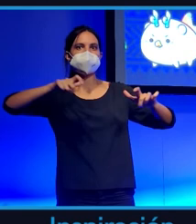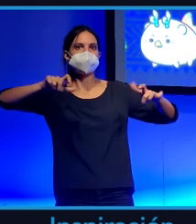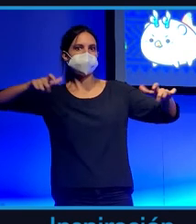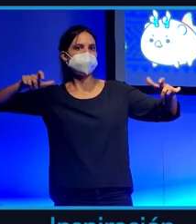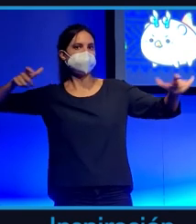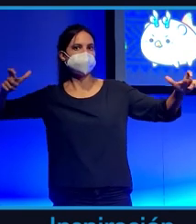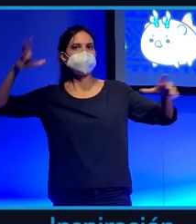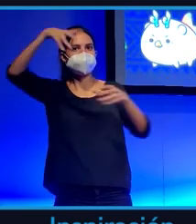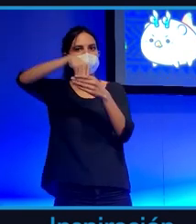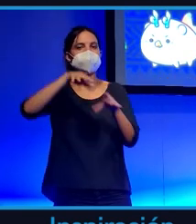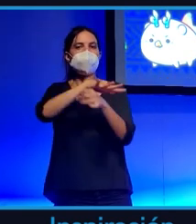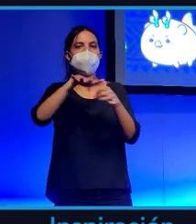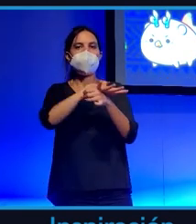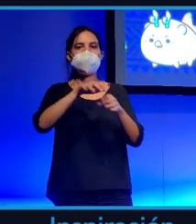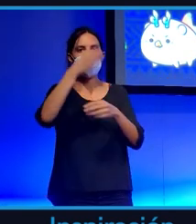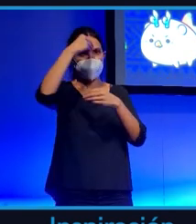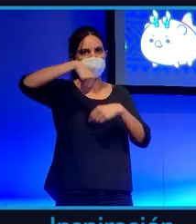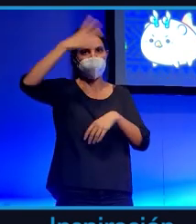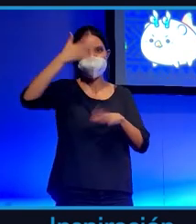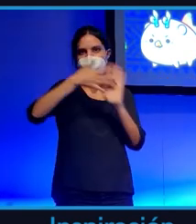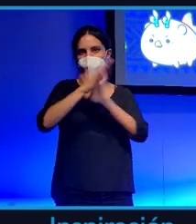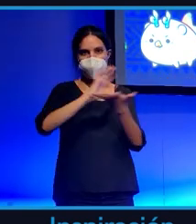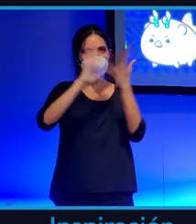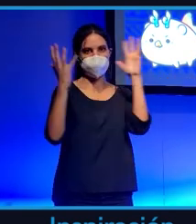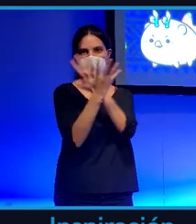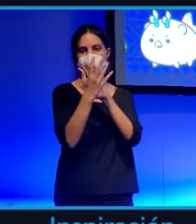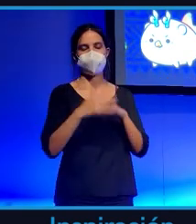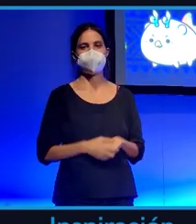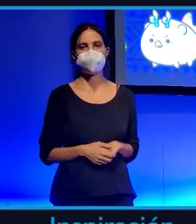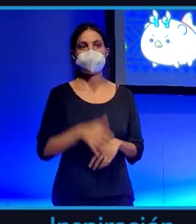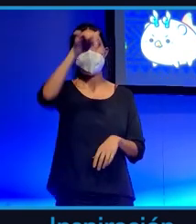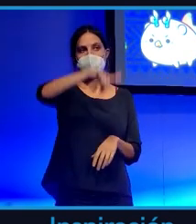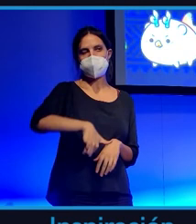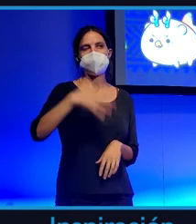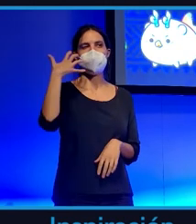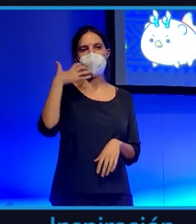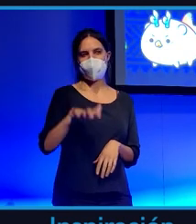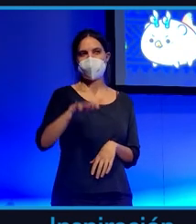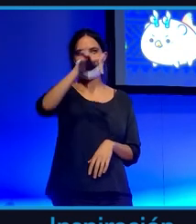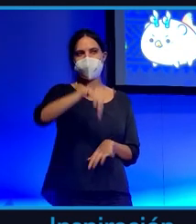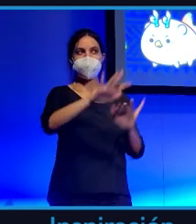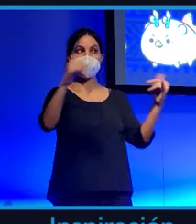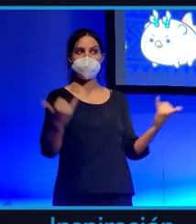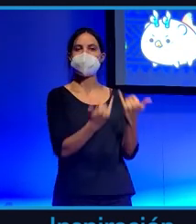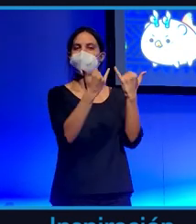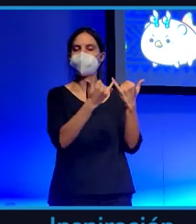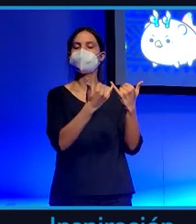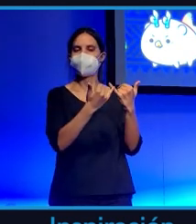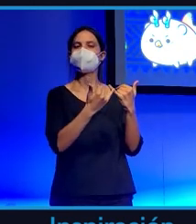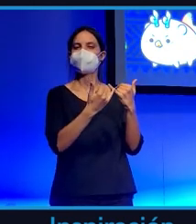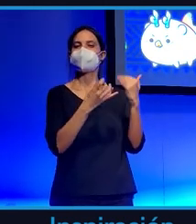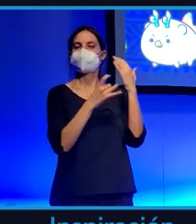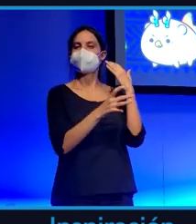virtuales y es una auténtica revolución. Aquí curiosamente en Tenerife hay muy buen talento